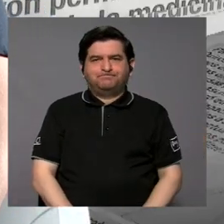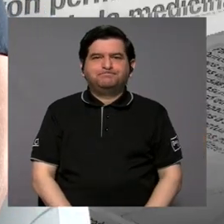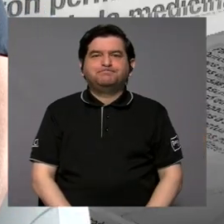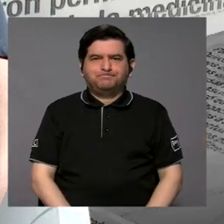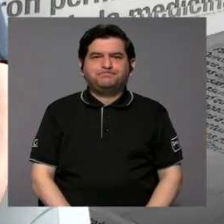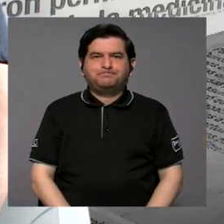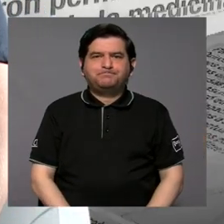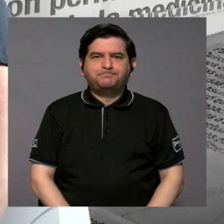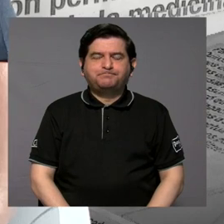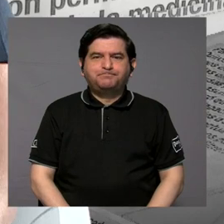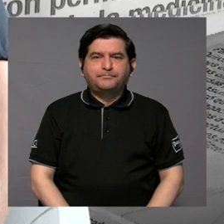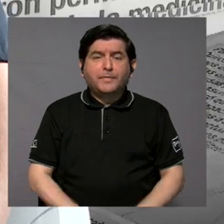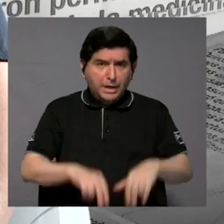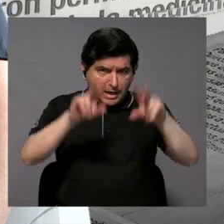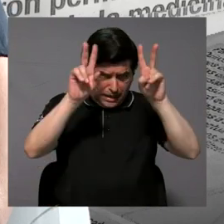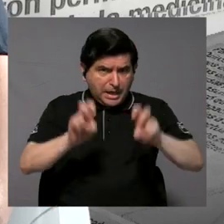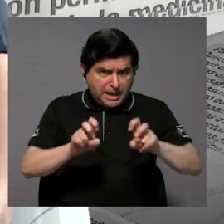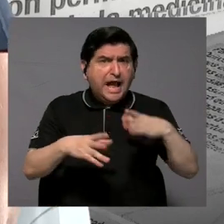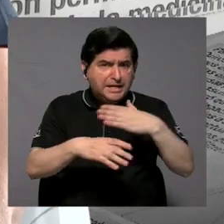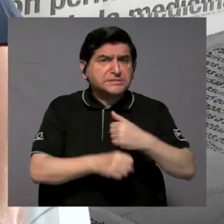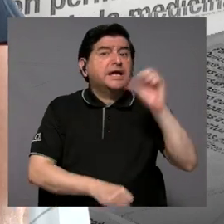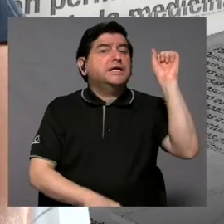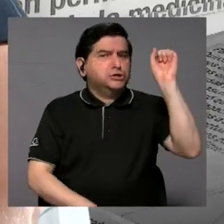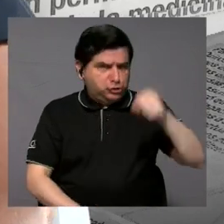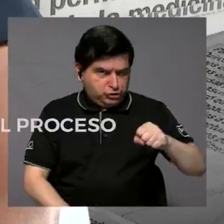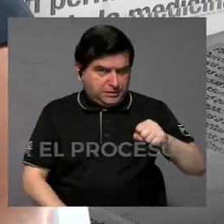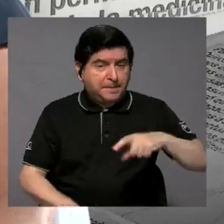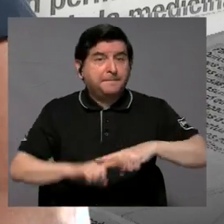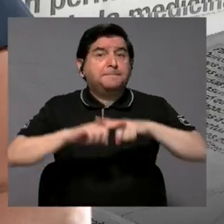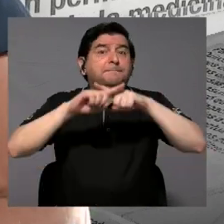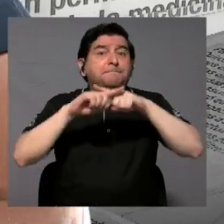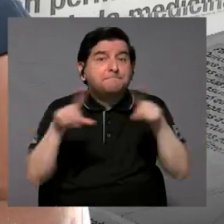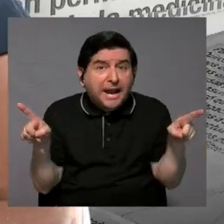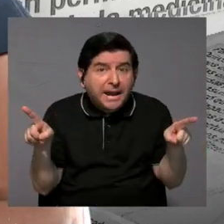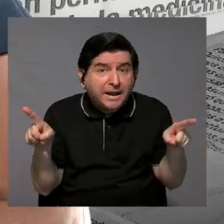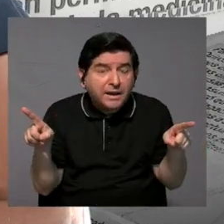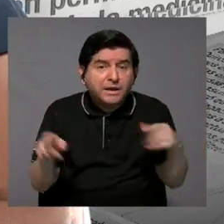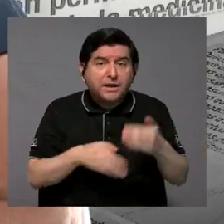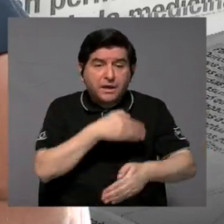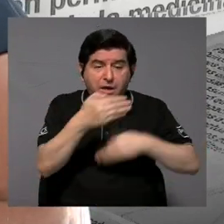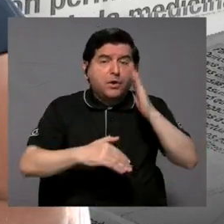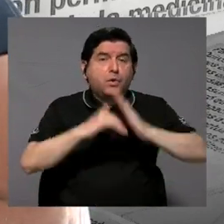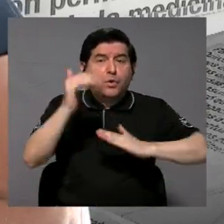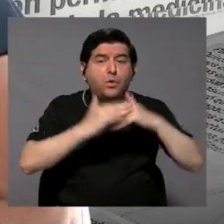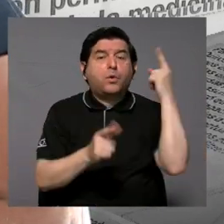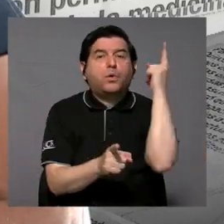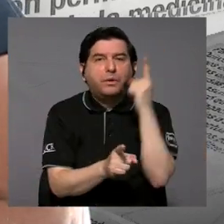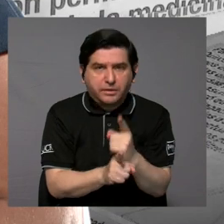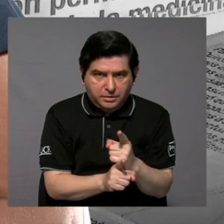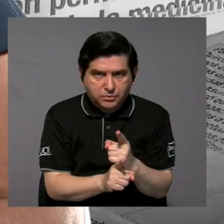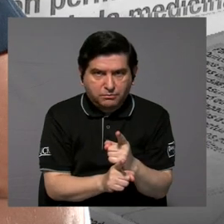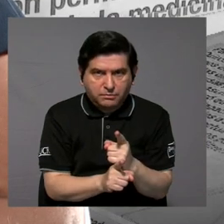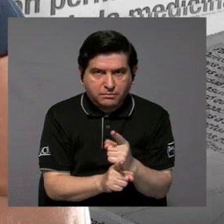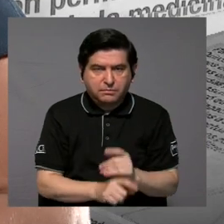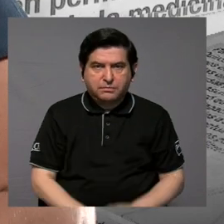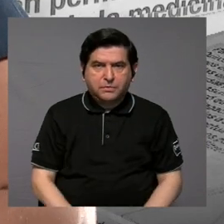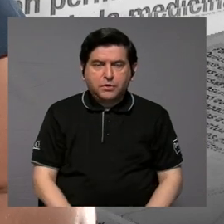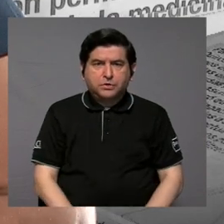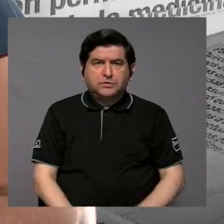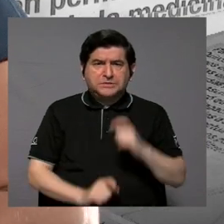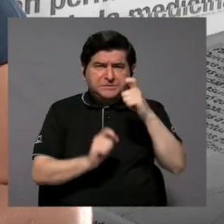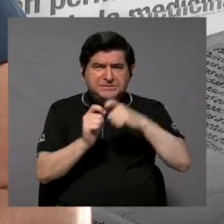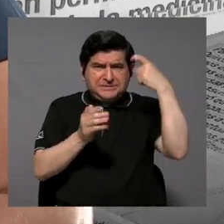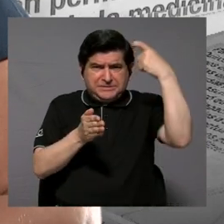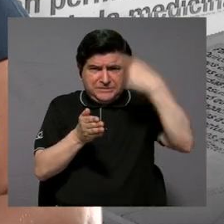sí hay que hacer pruebas, definitivamente, pero sí hacer el proceso de construcción como debería ser, con